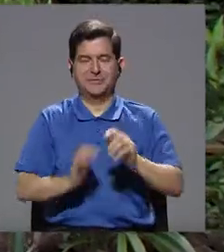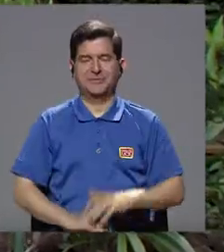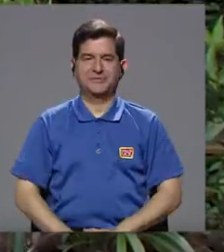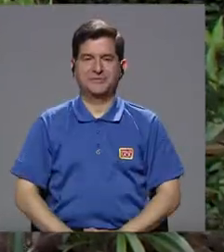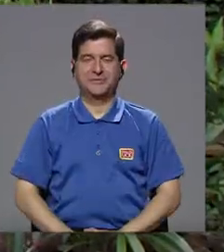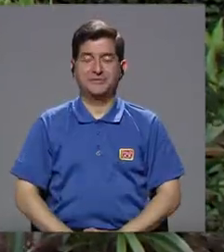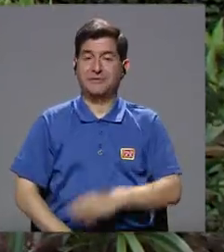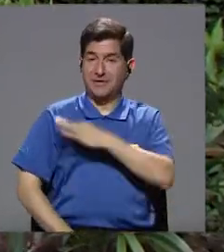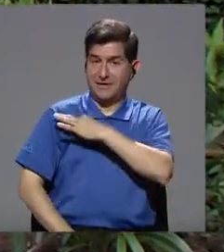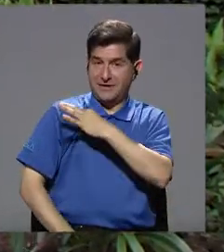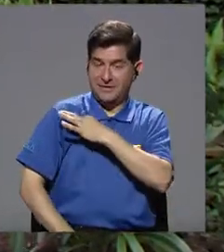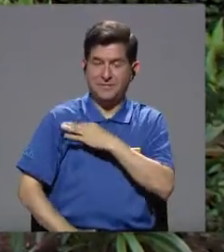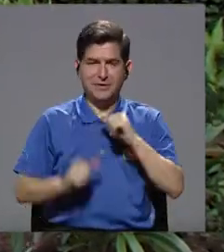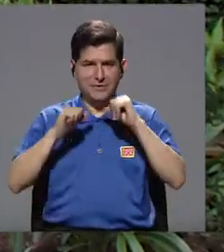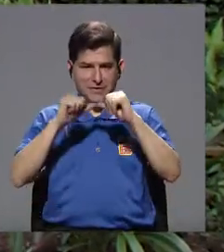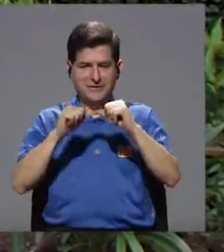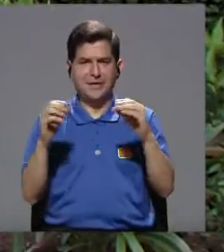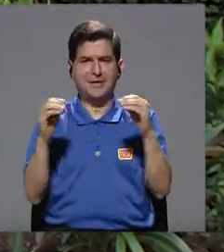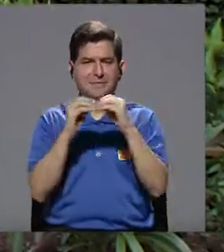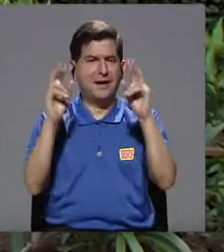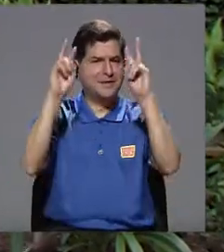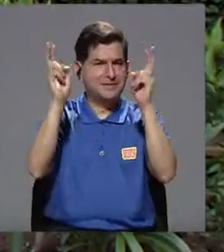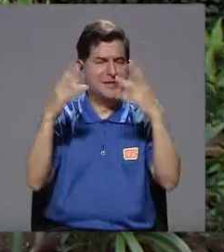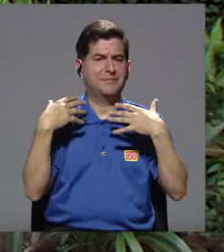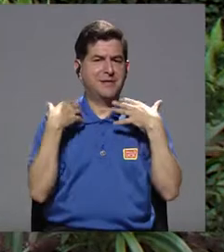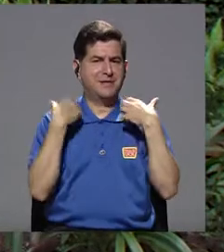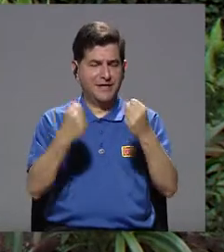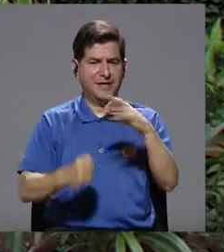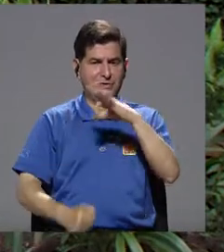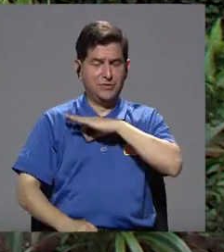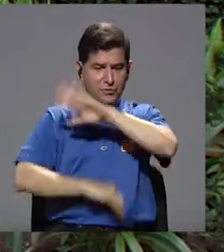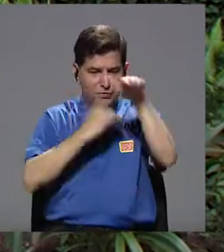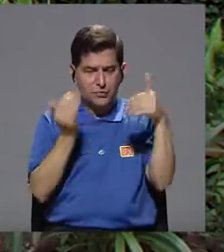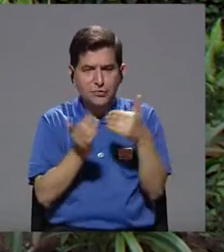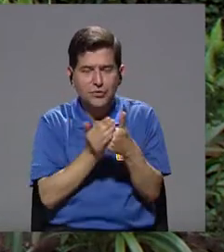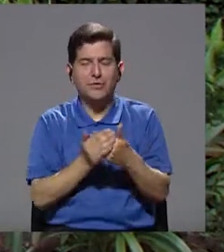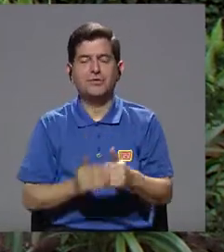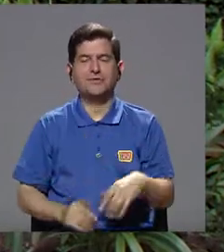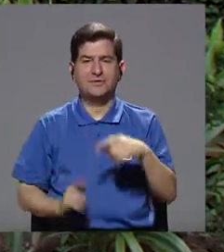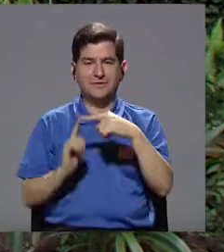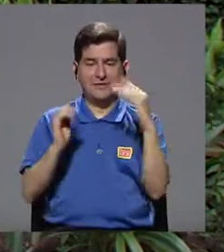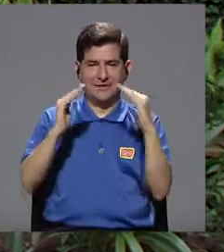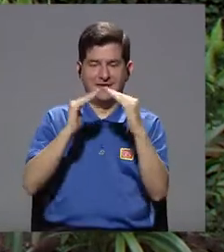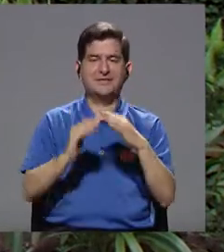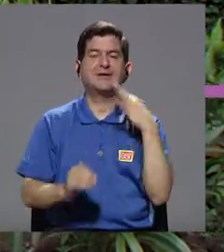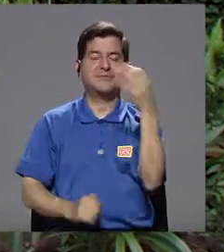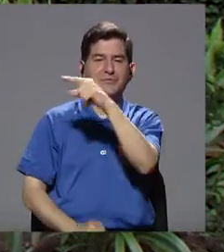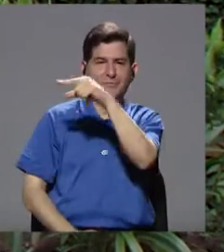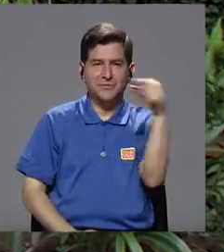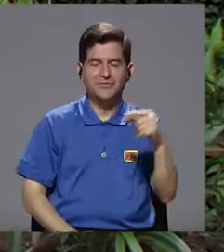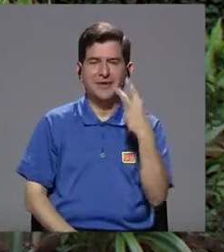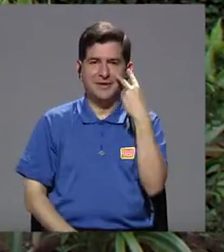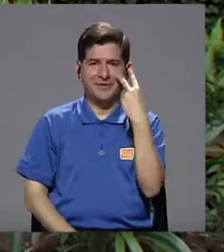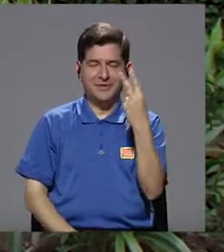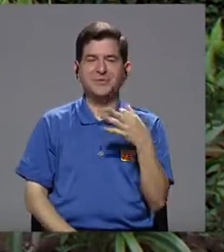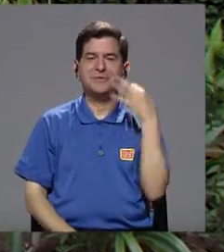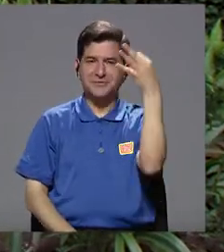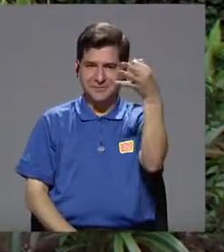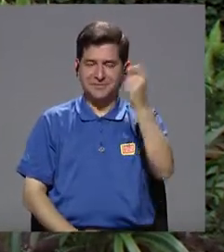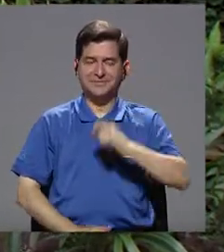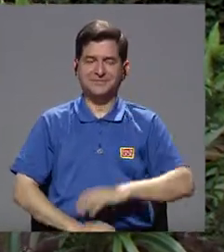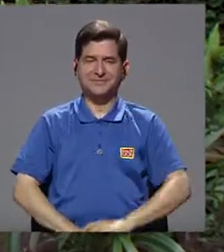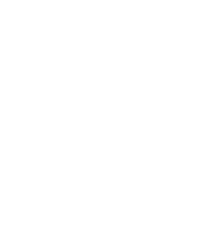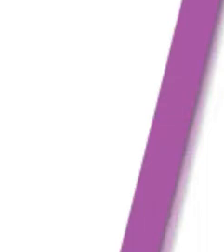30 minutos. Les invito a que continúen con más temas de salud y bienestar para todas y todos en casa la próxima semana. Los esperamos.